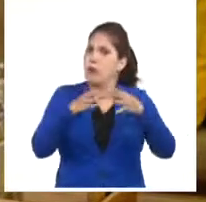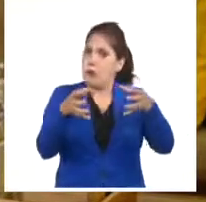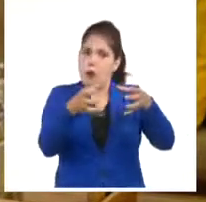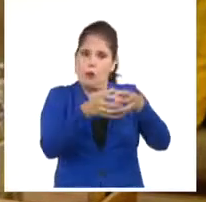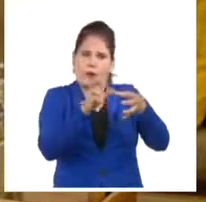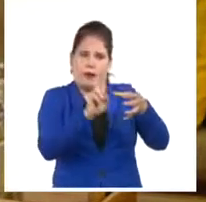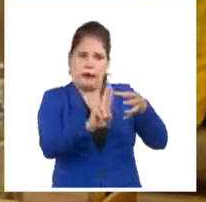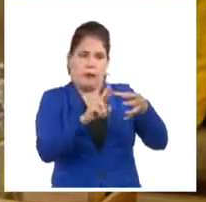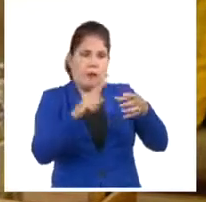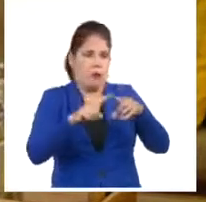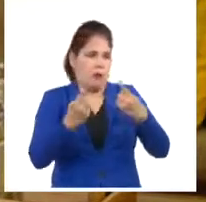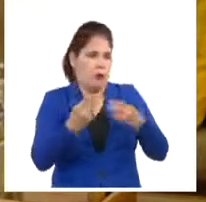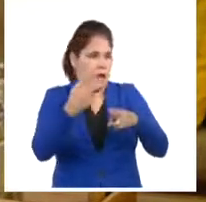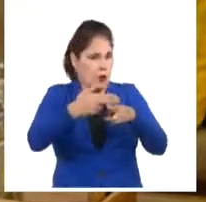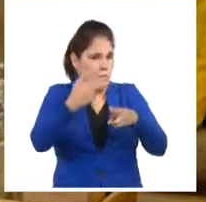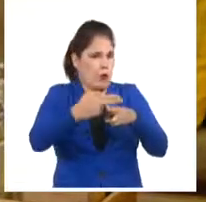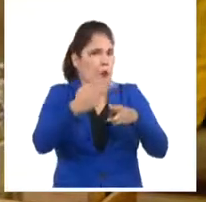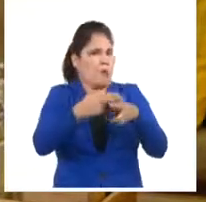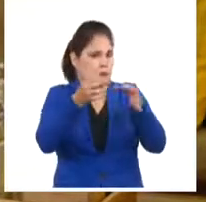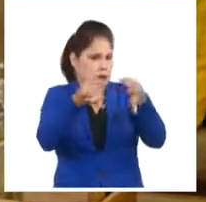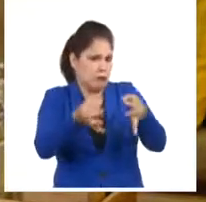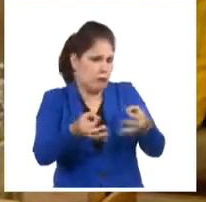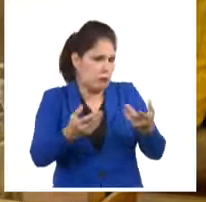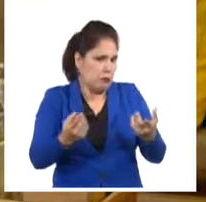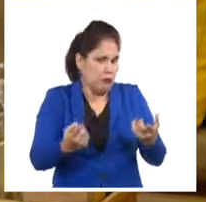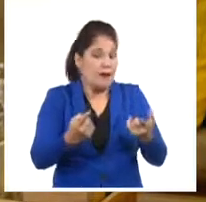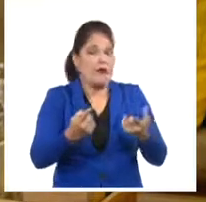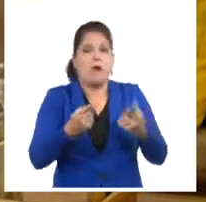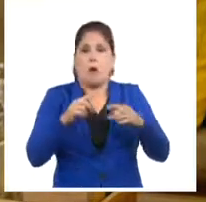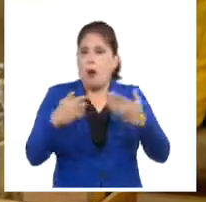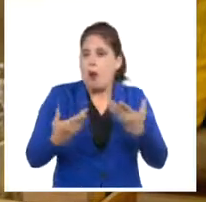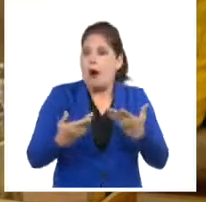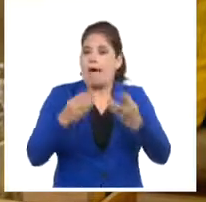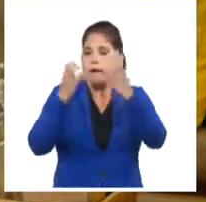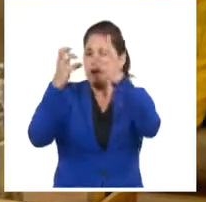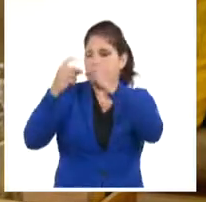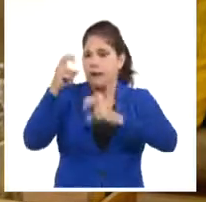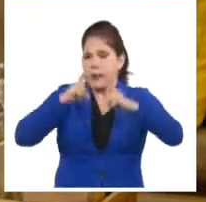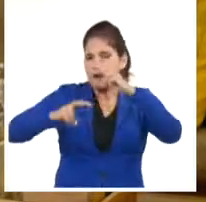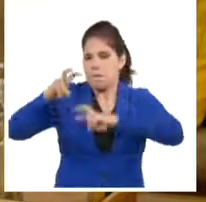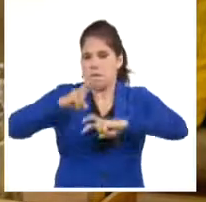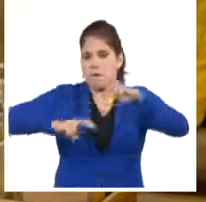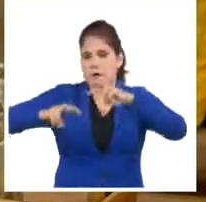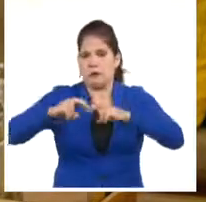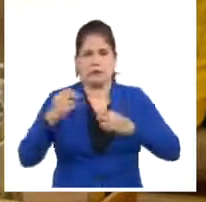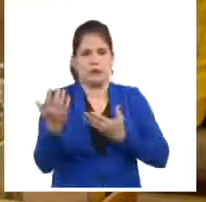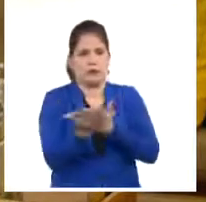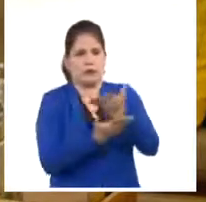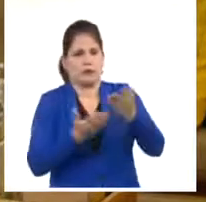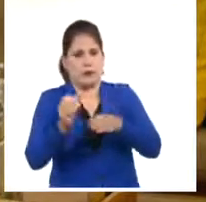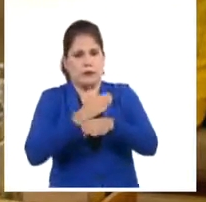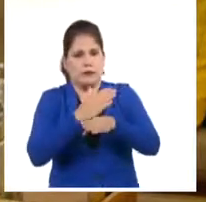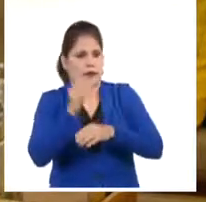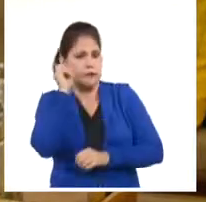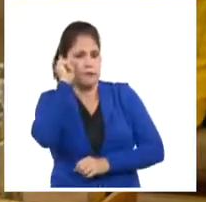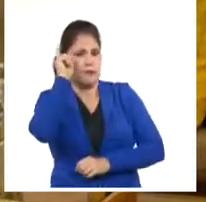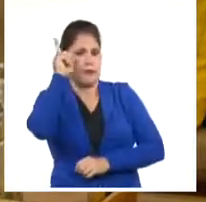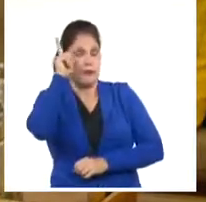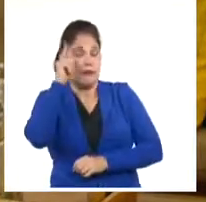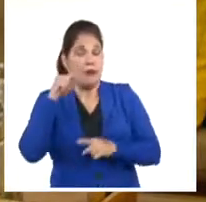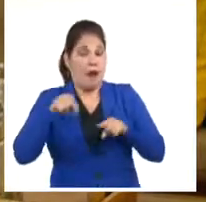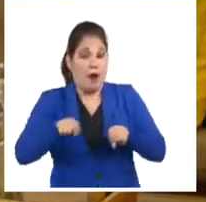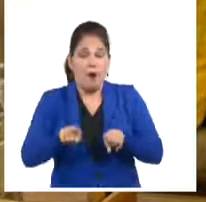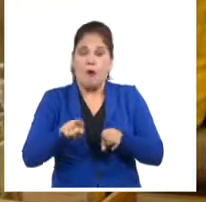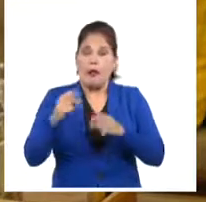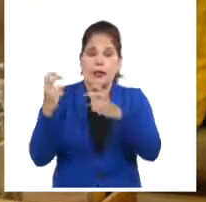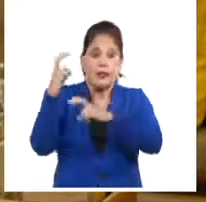Emergencias de la Organización Mundial de la Salud. ¿Cuáles han sido los resultados de esos intercambios? ¿Qué oportunidades ofrece